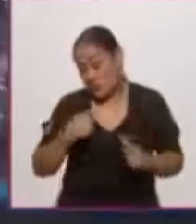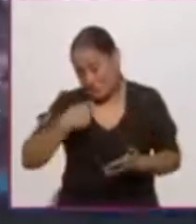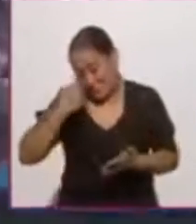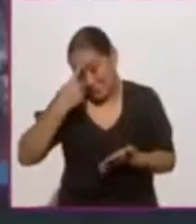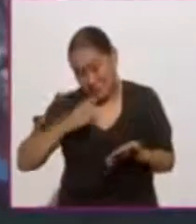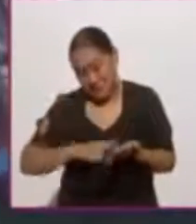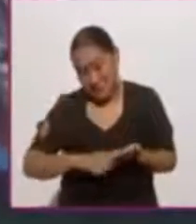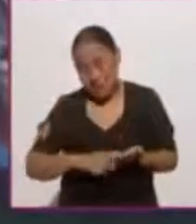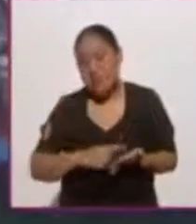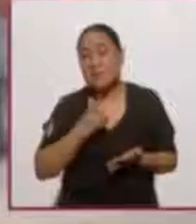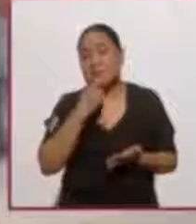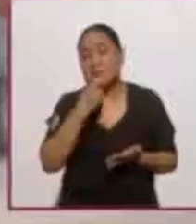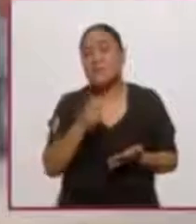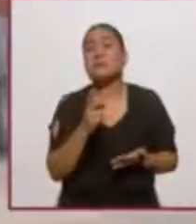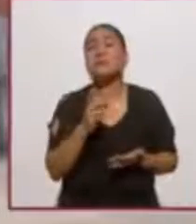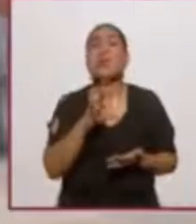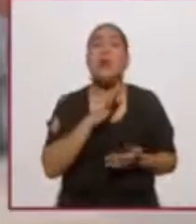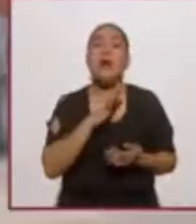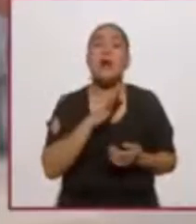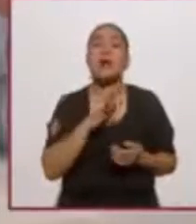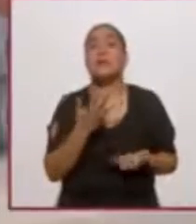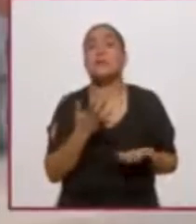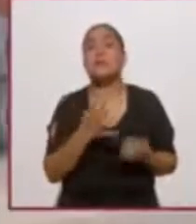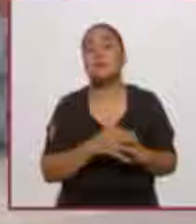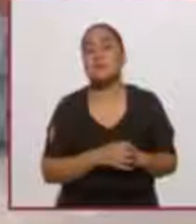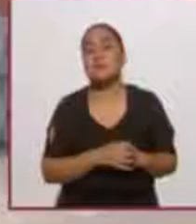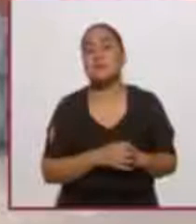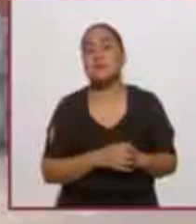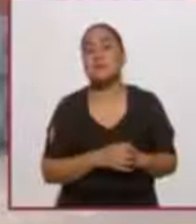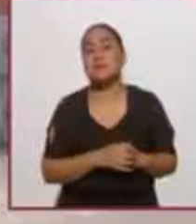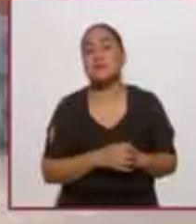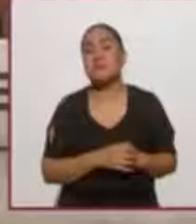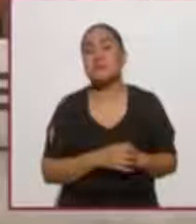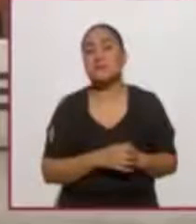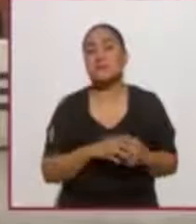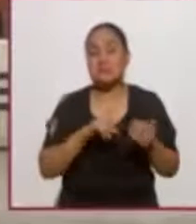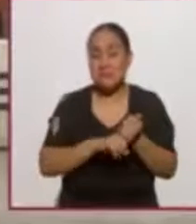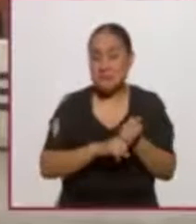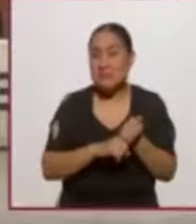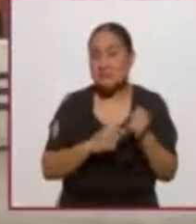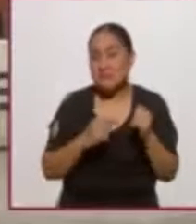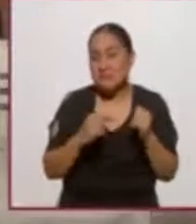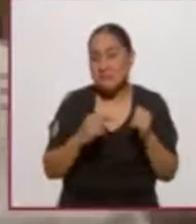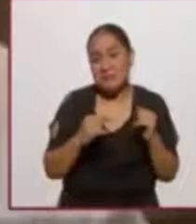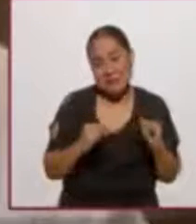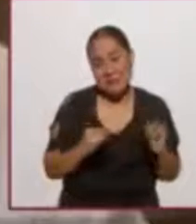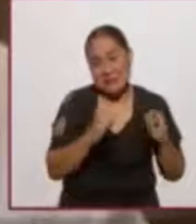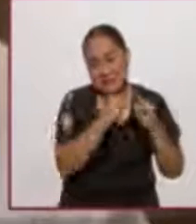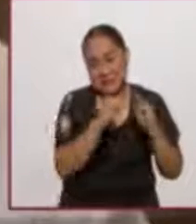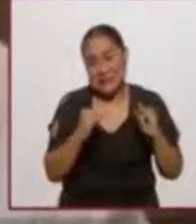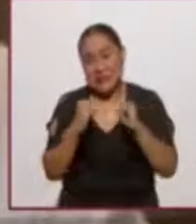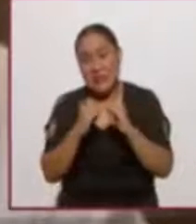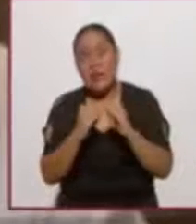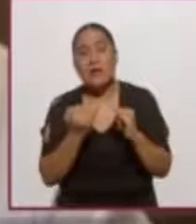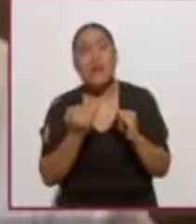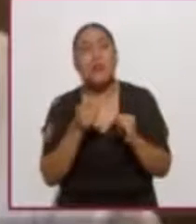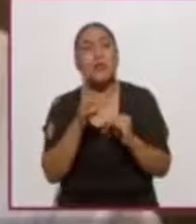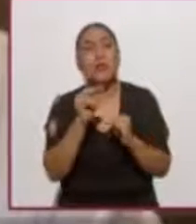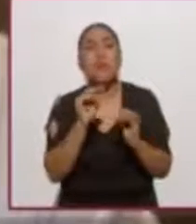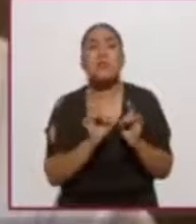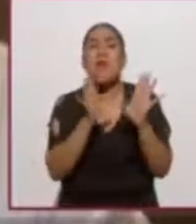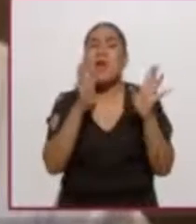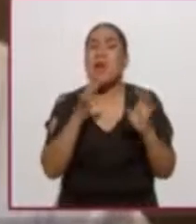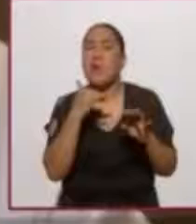mencionas, tienen un componente de ser instituciones no tan vulnerables a la corrupción.